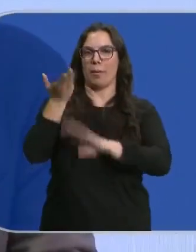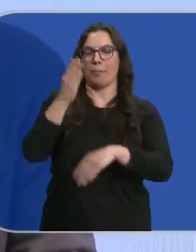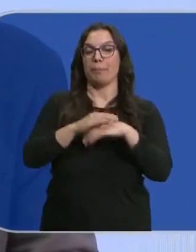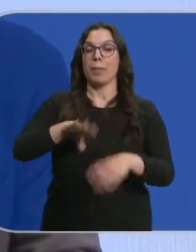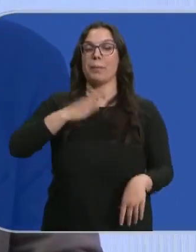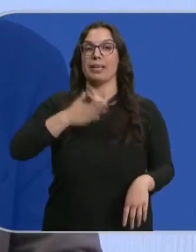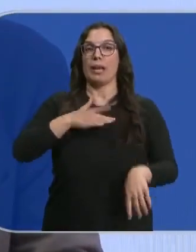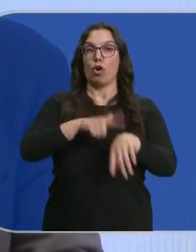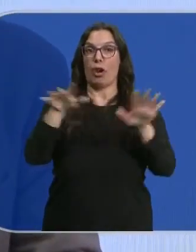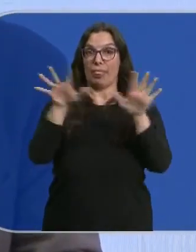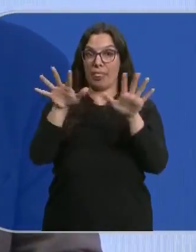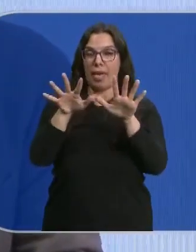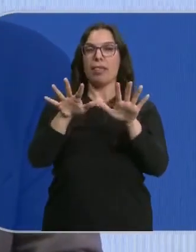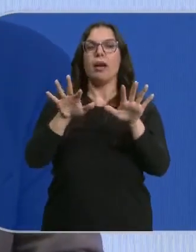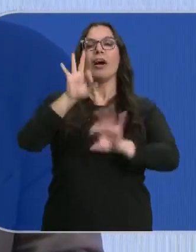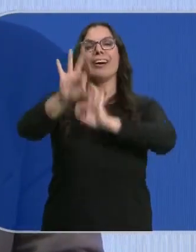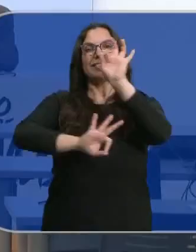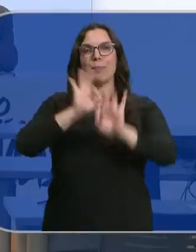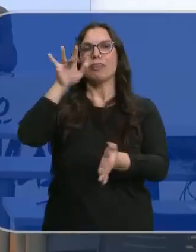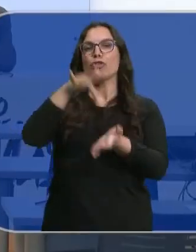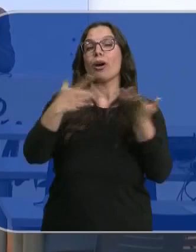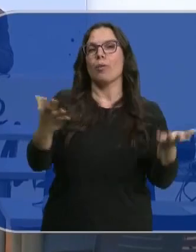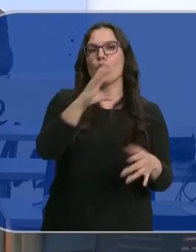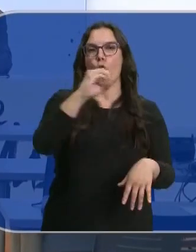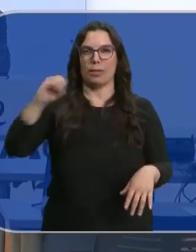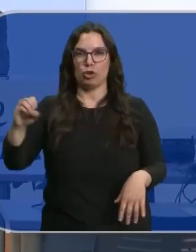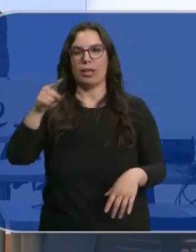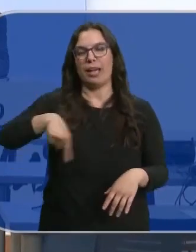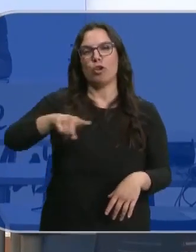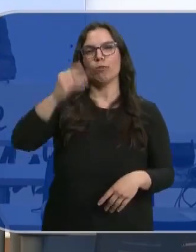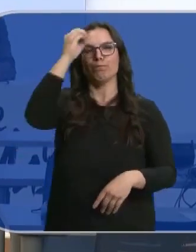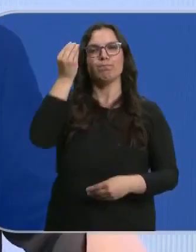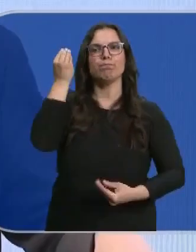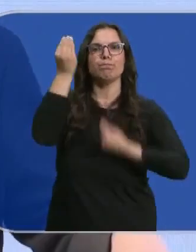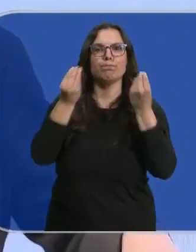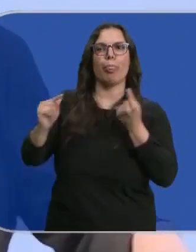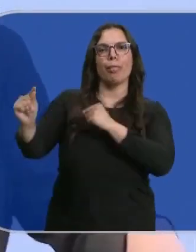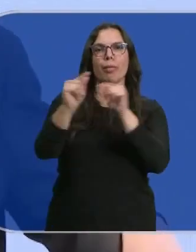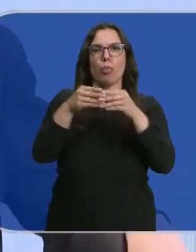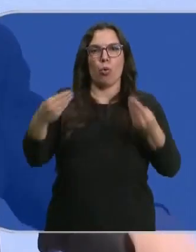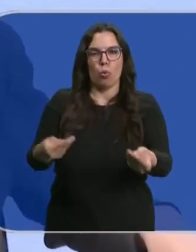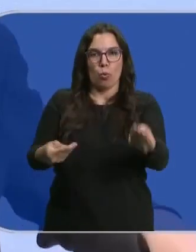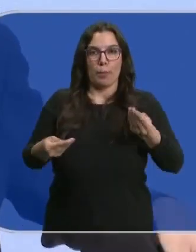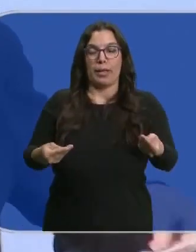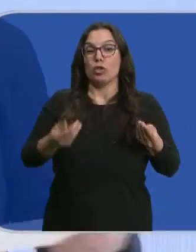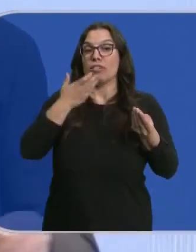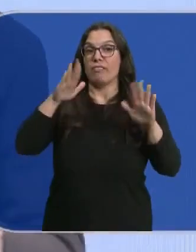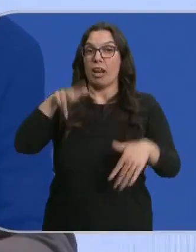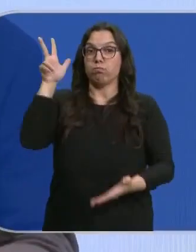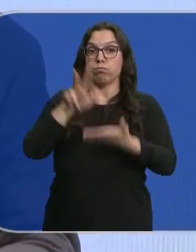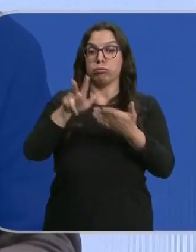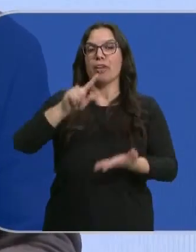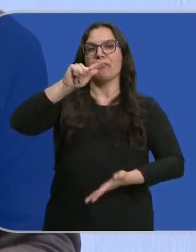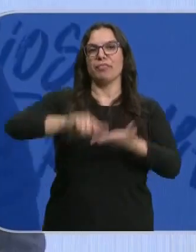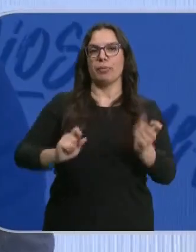Mañana a las 10 serán los órganos de dirección de comisiones obreras los que valoren este documento. Y si finalmente lo ratifican, la